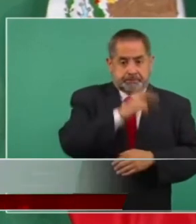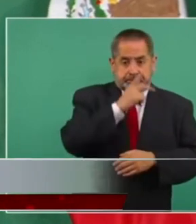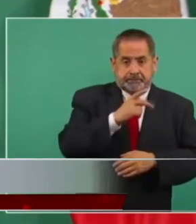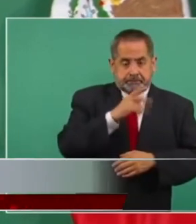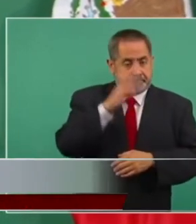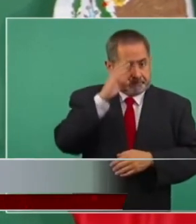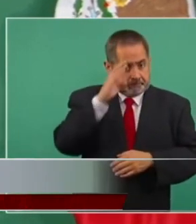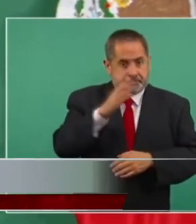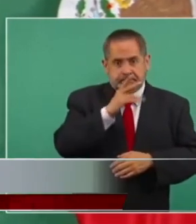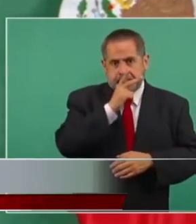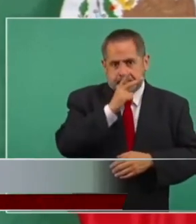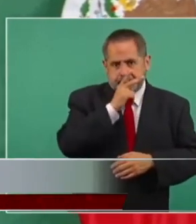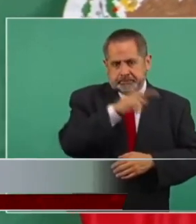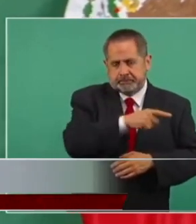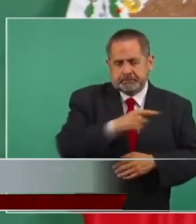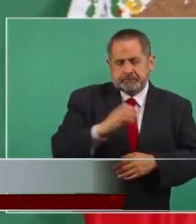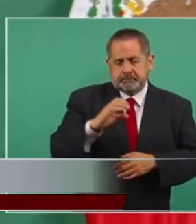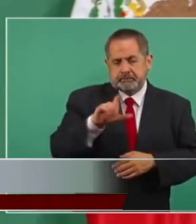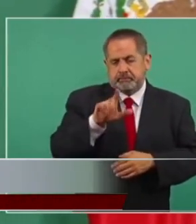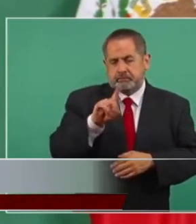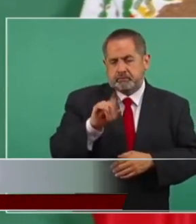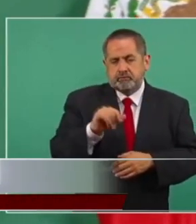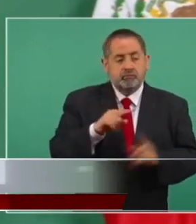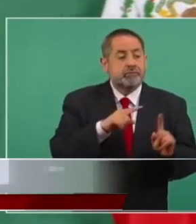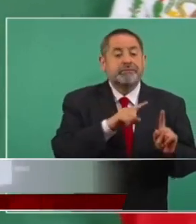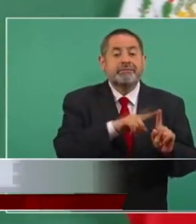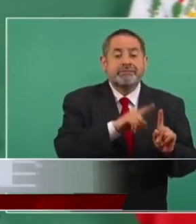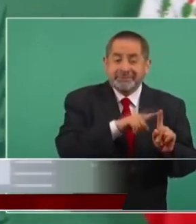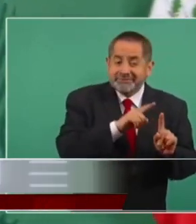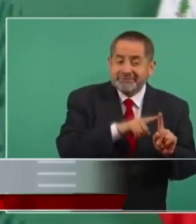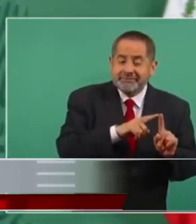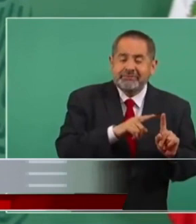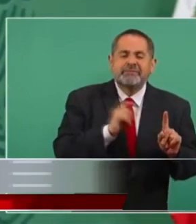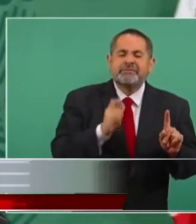papá fue el que le recomendó